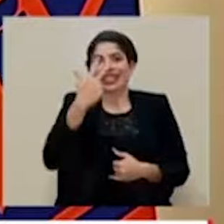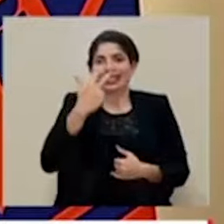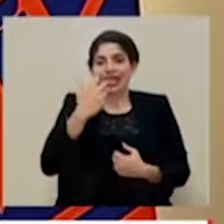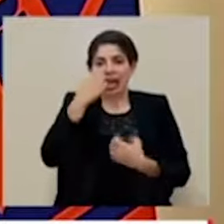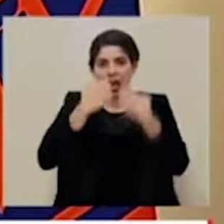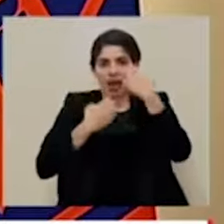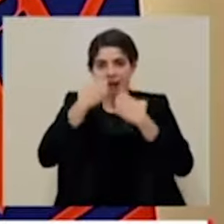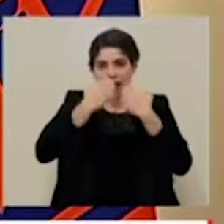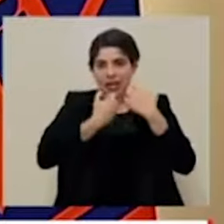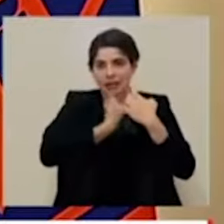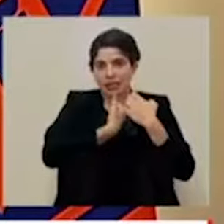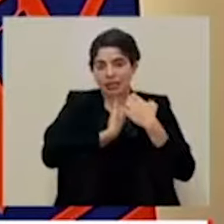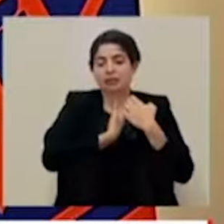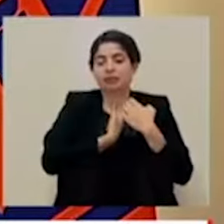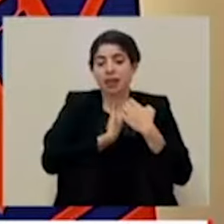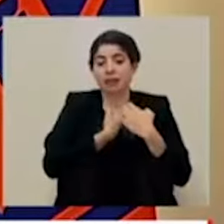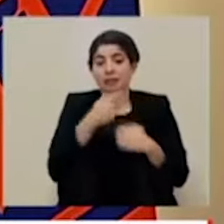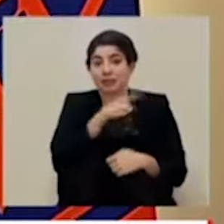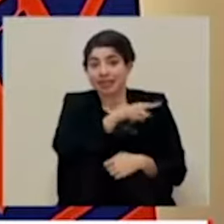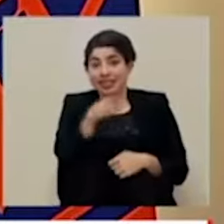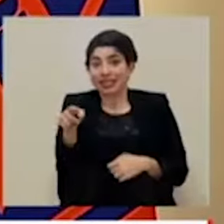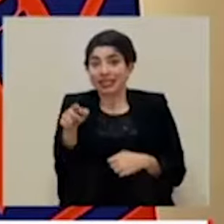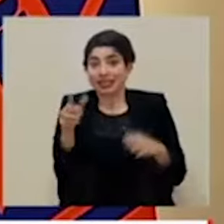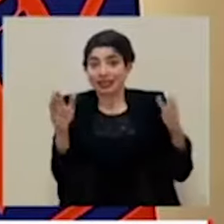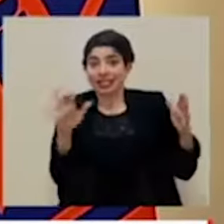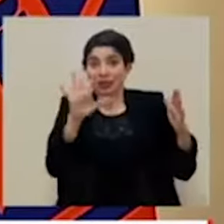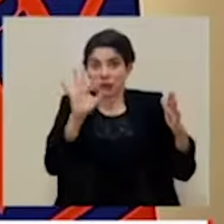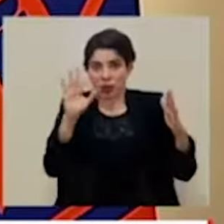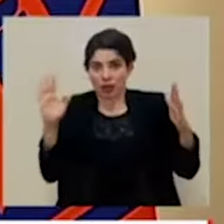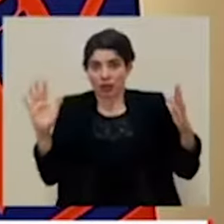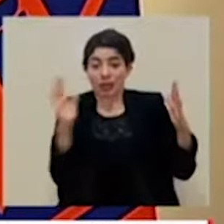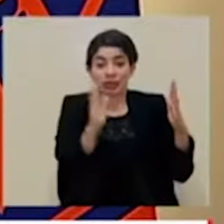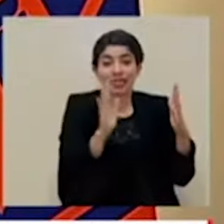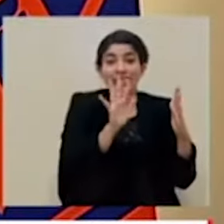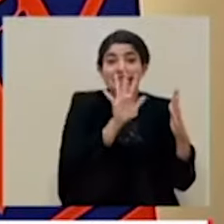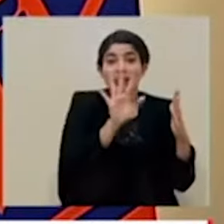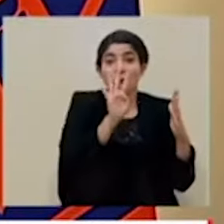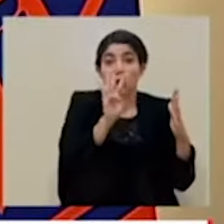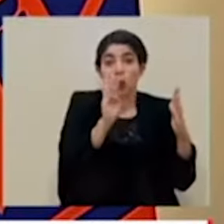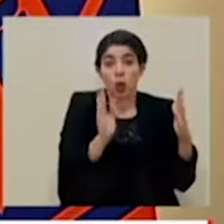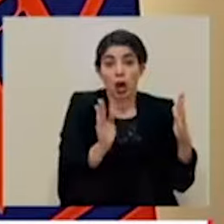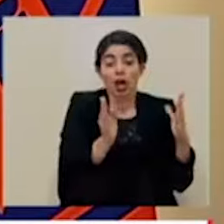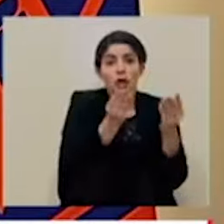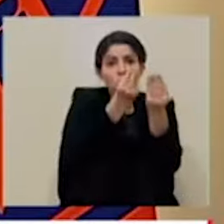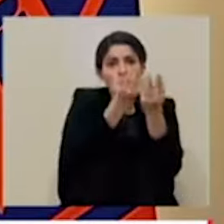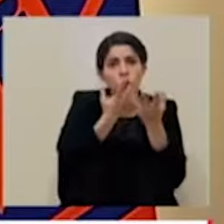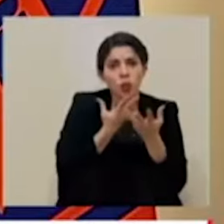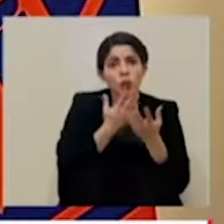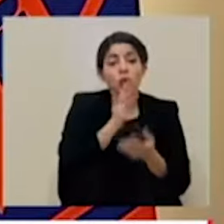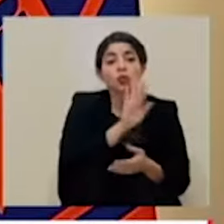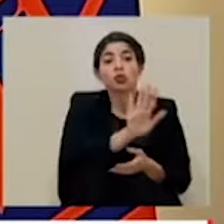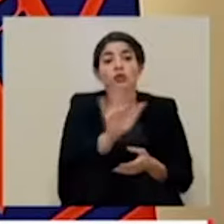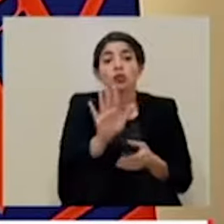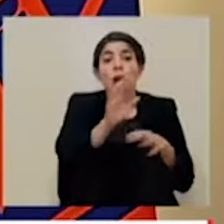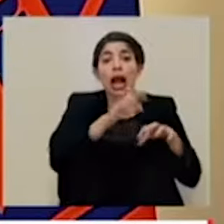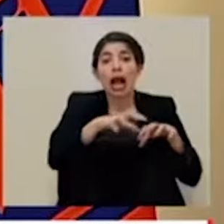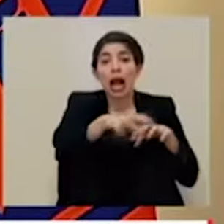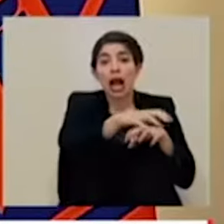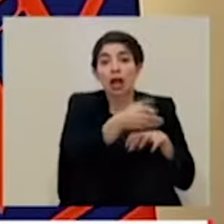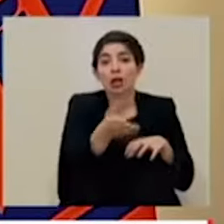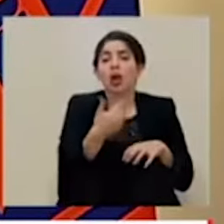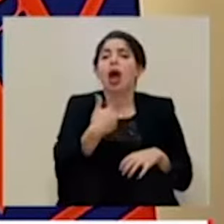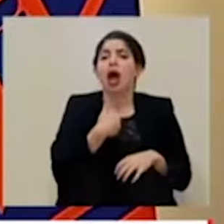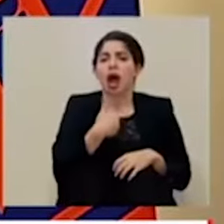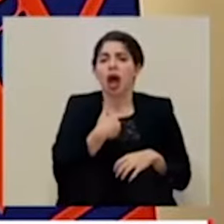autoevaluación, de los cuales 54 comités municipales de emergencia reportan que sus cantones tienen